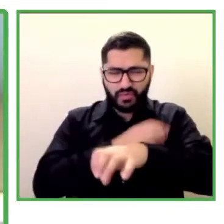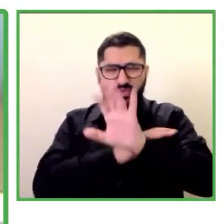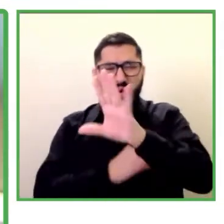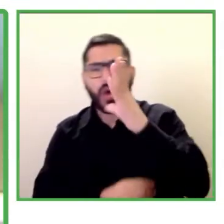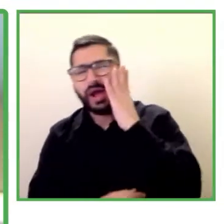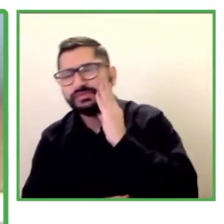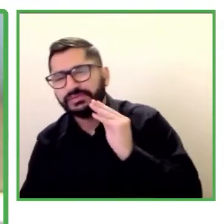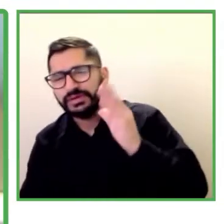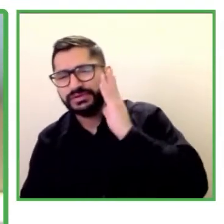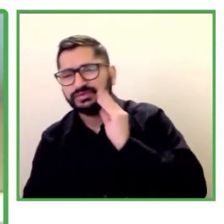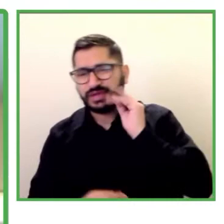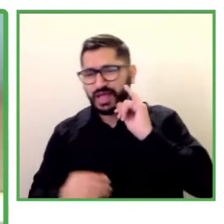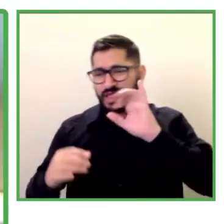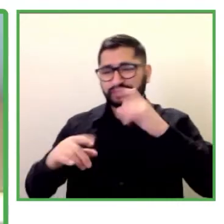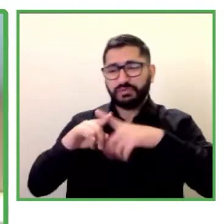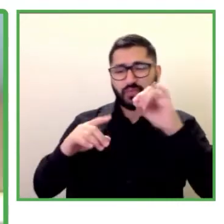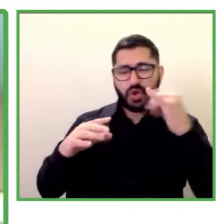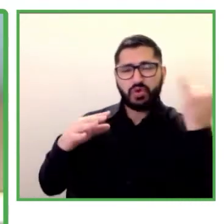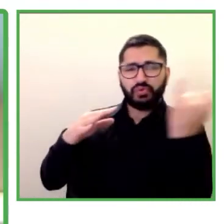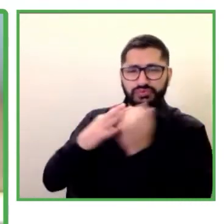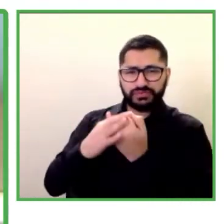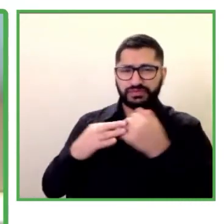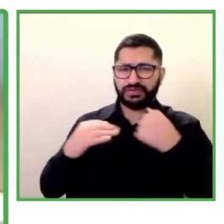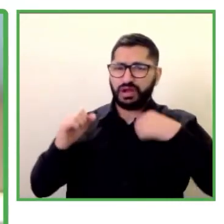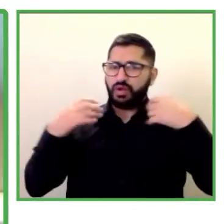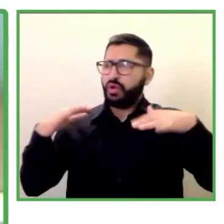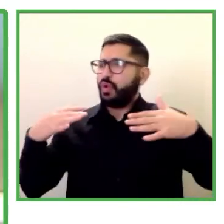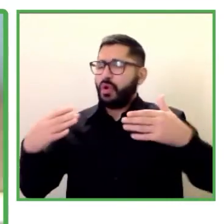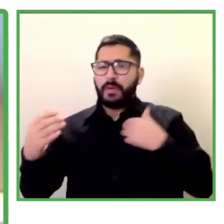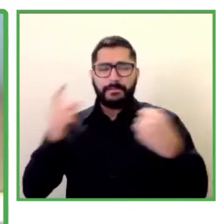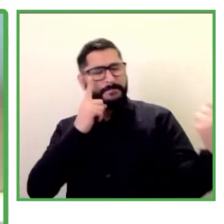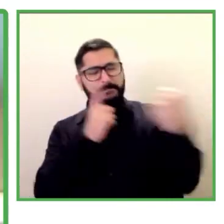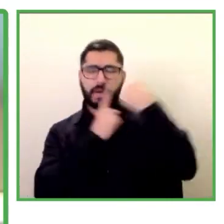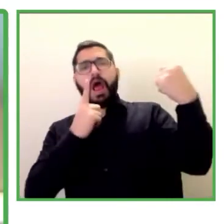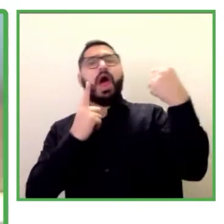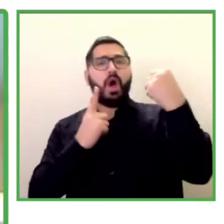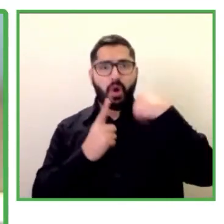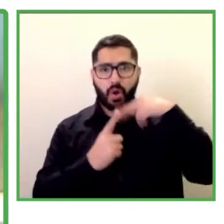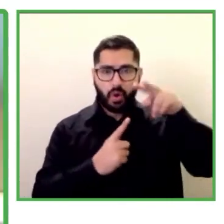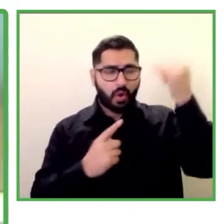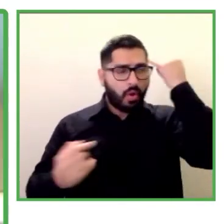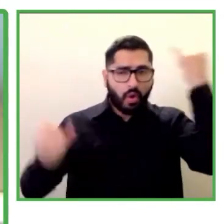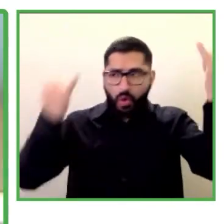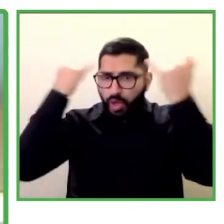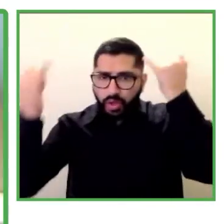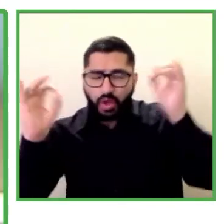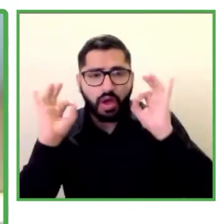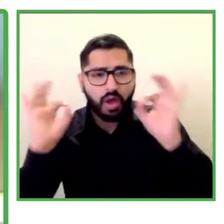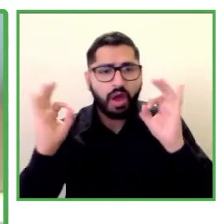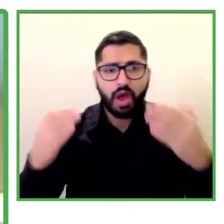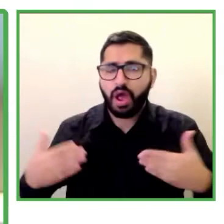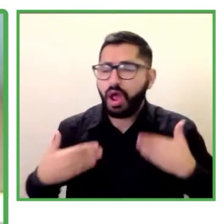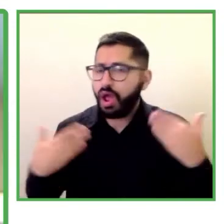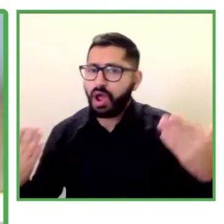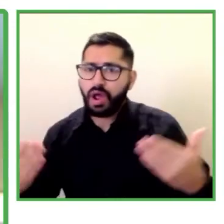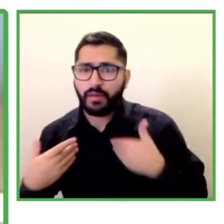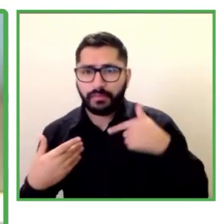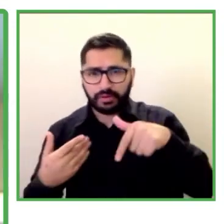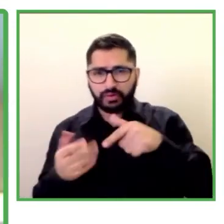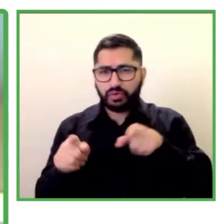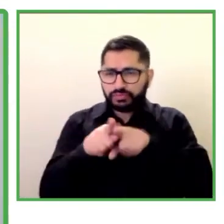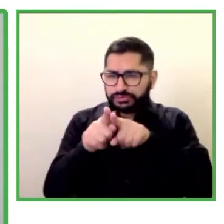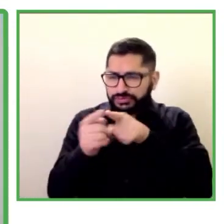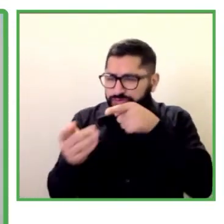el despliegue de iniciativas que estáis poniendo en marcha y sobre todo también ver una iniciativa digamos